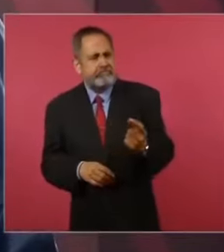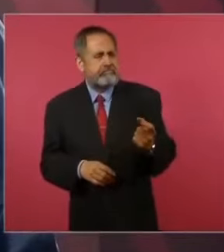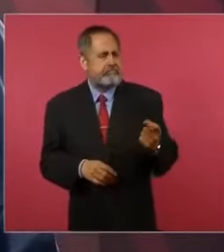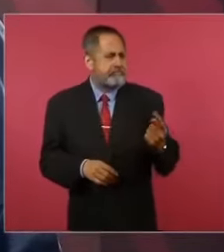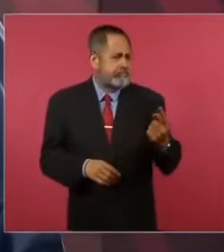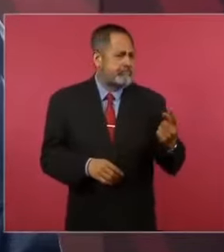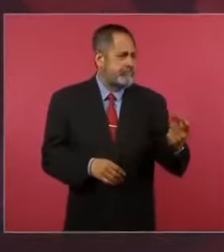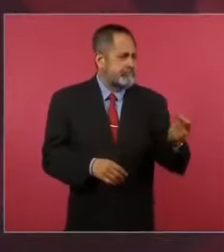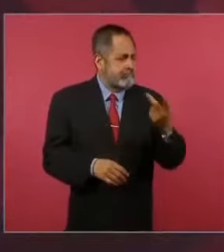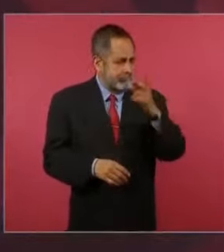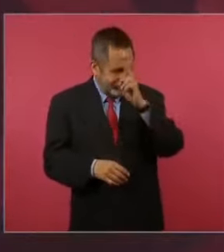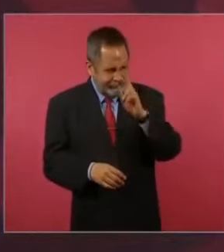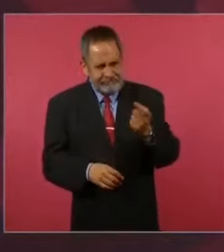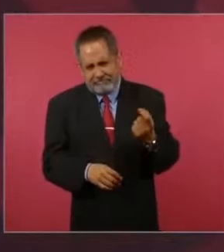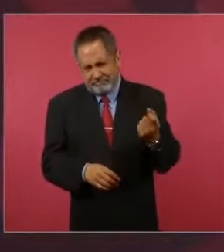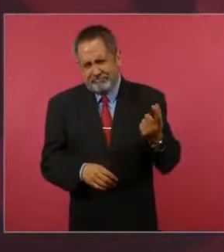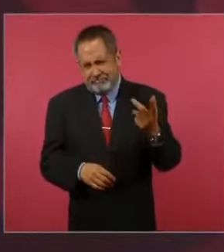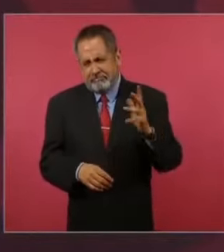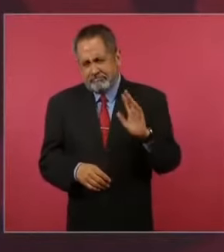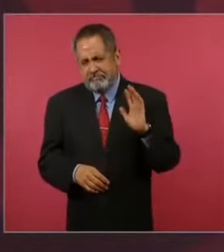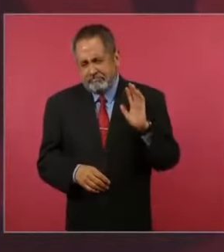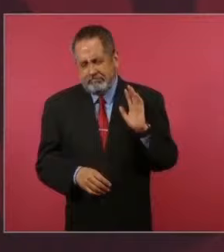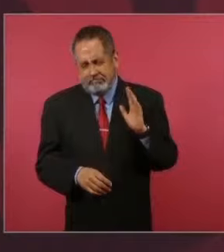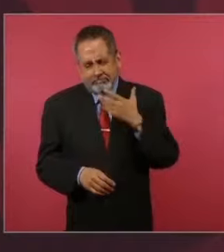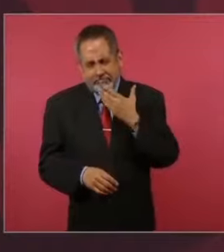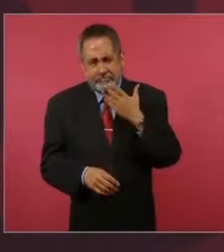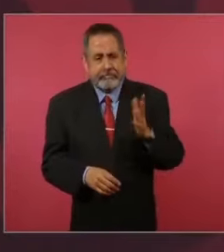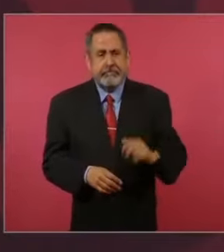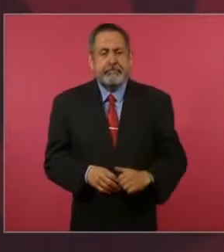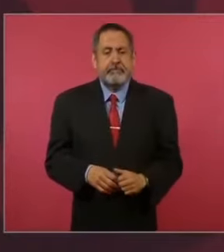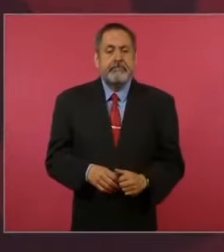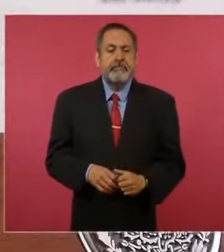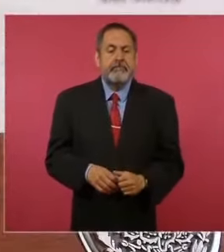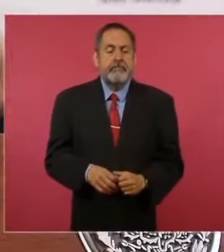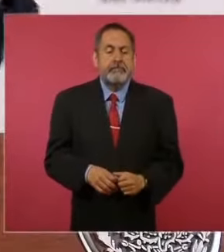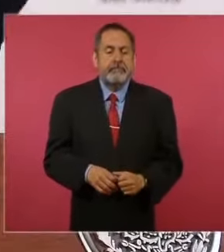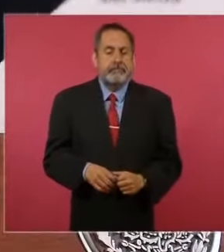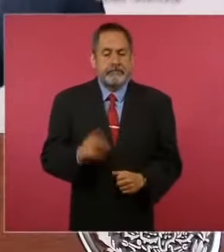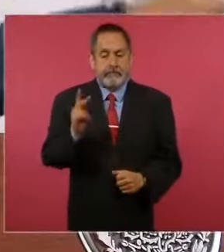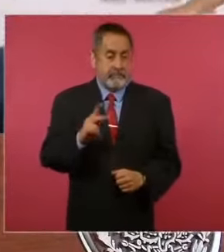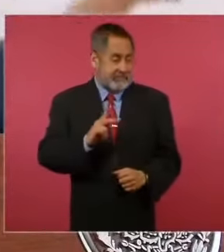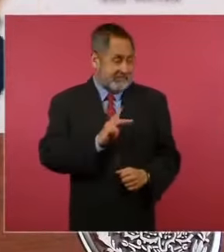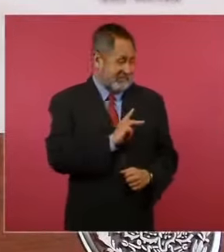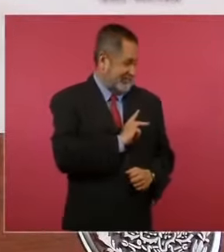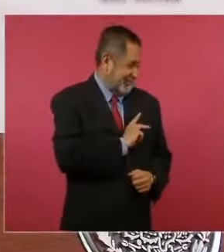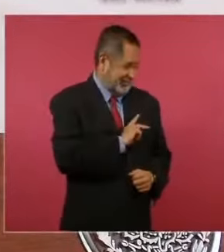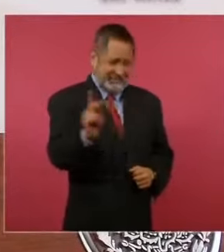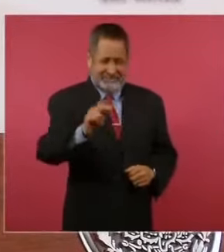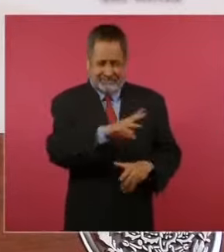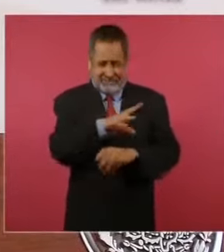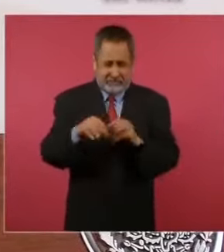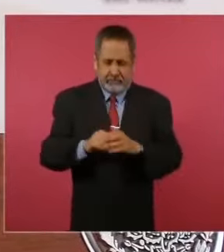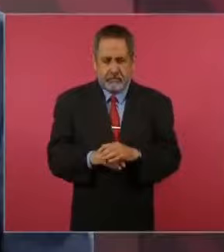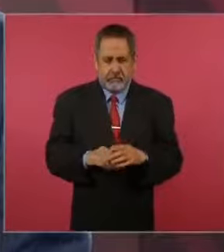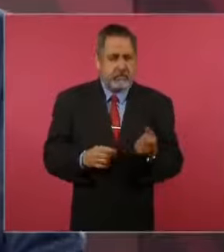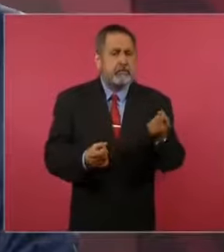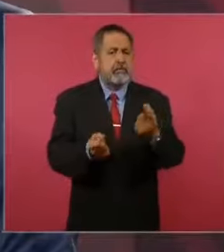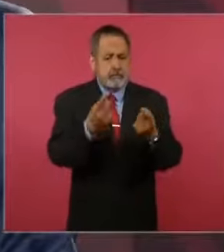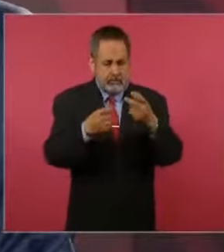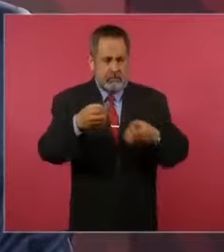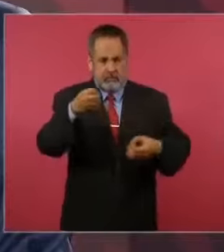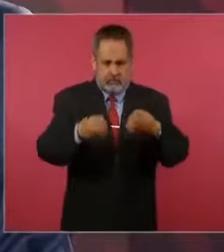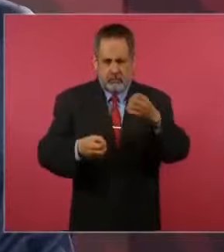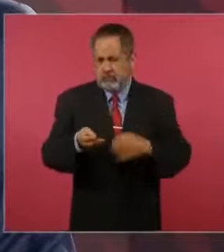honrosas excepciones, no podemos así generalizar. Hay jueces buenos,